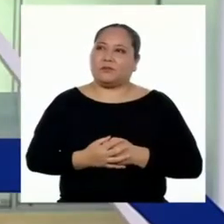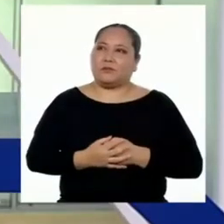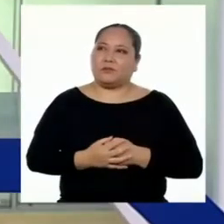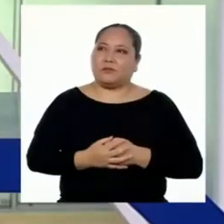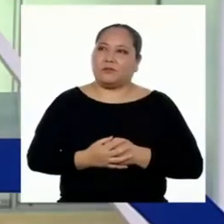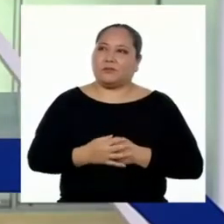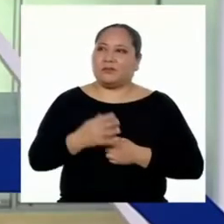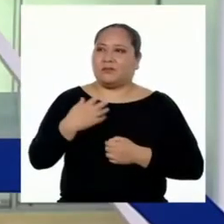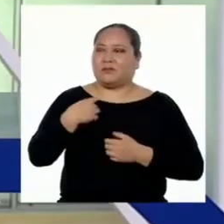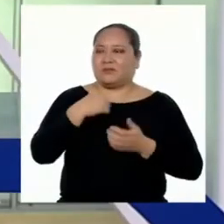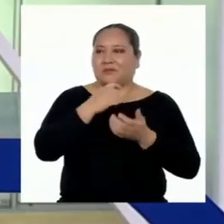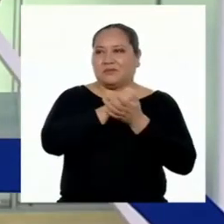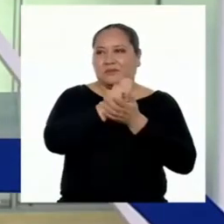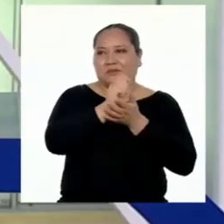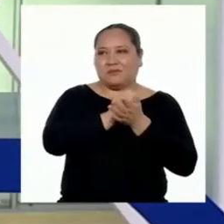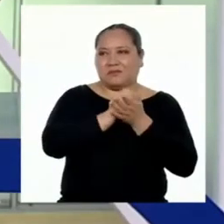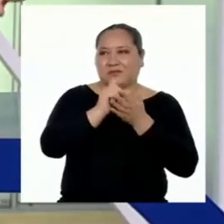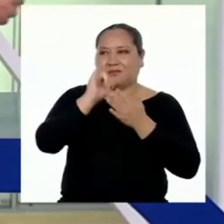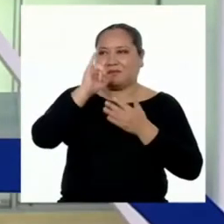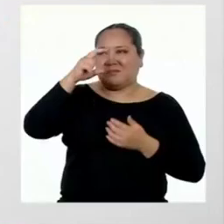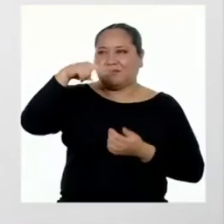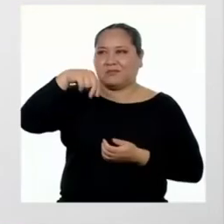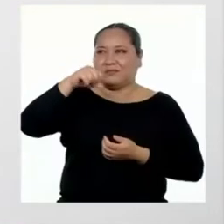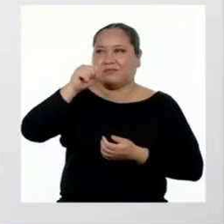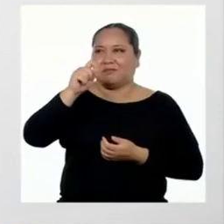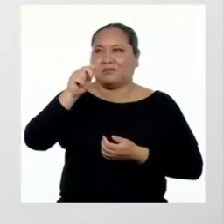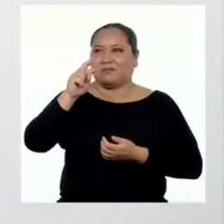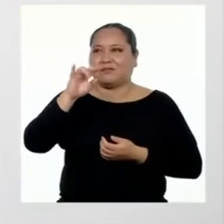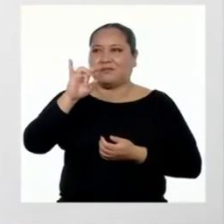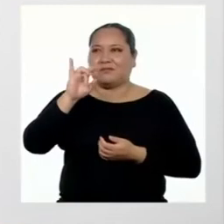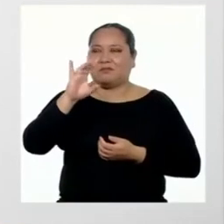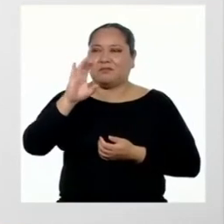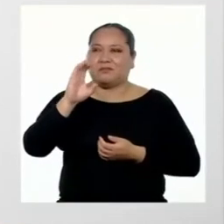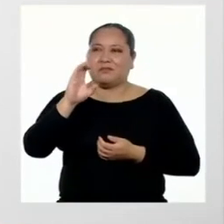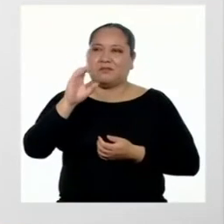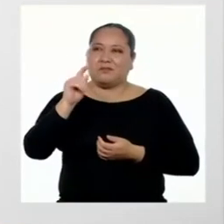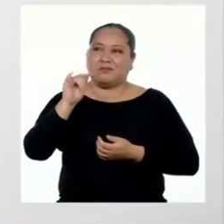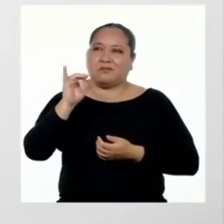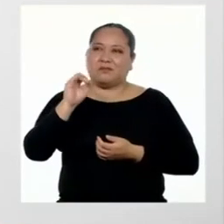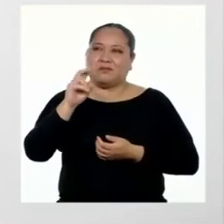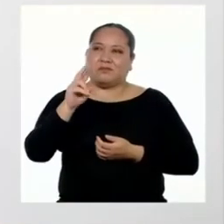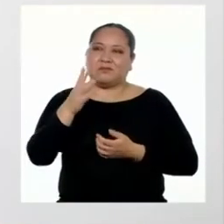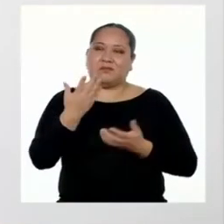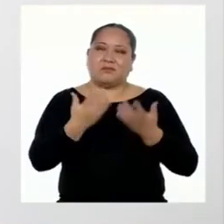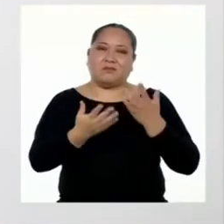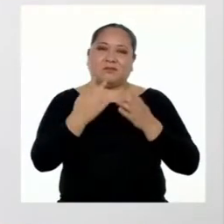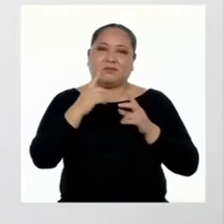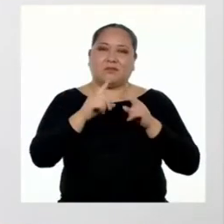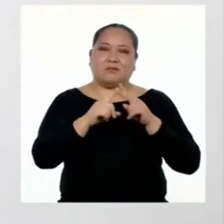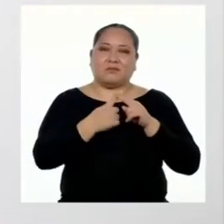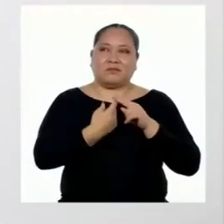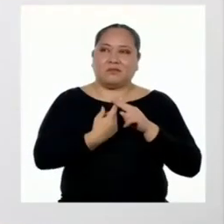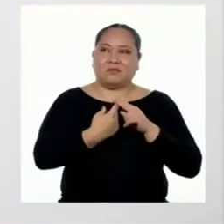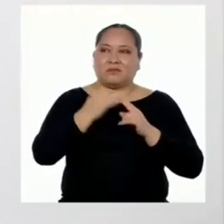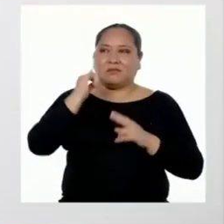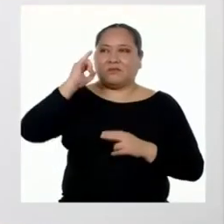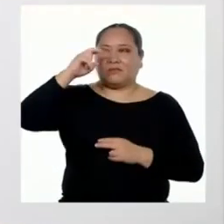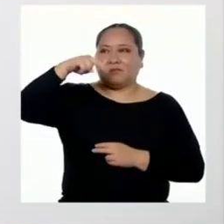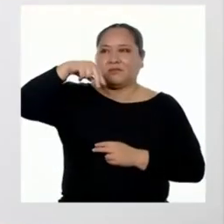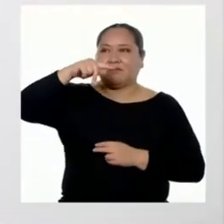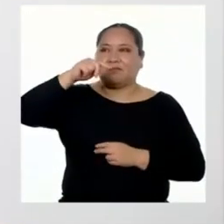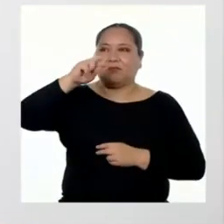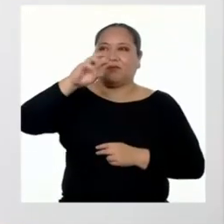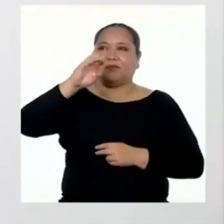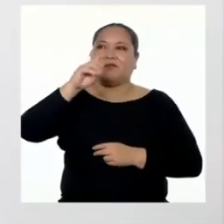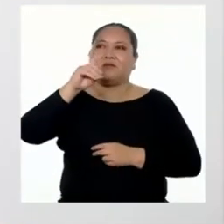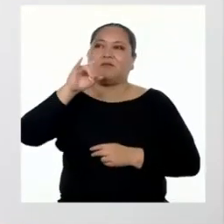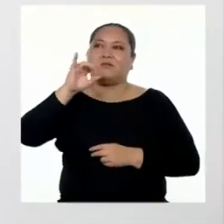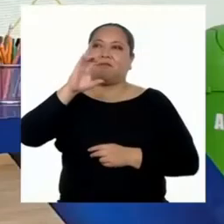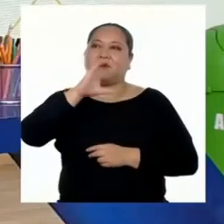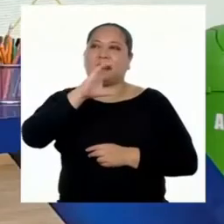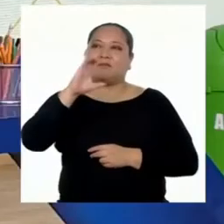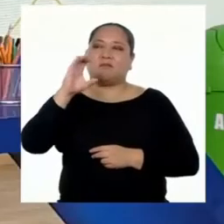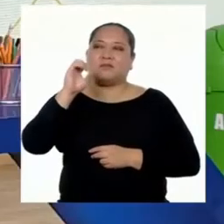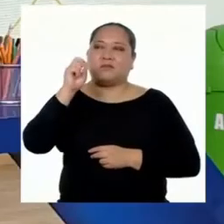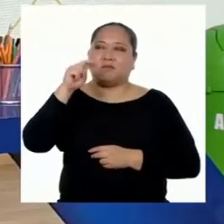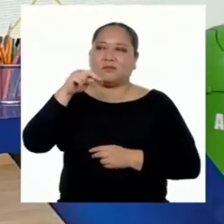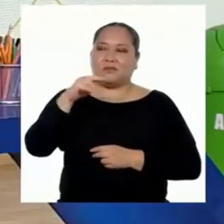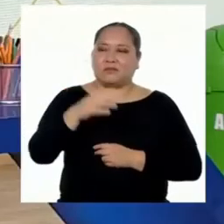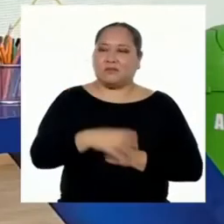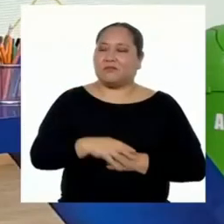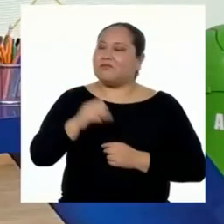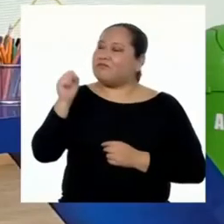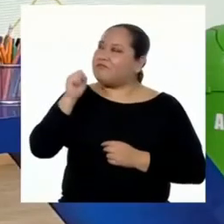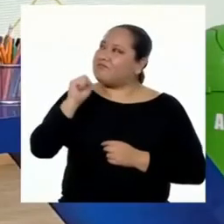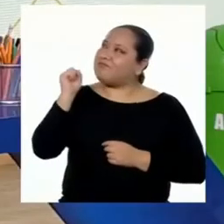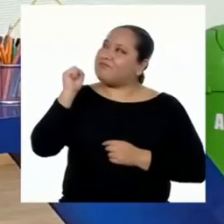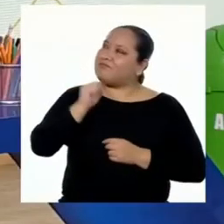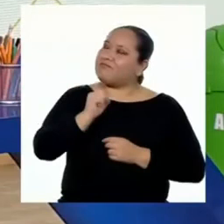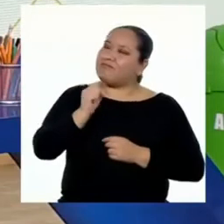Mmm... Mi texto instructivo. Tal vez puedas empezar con una introducción o una presentación. Sí,